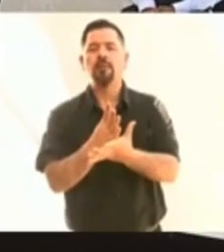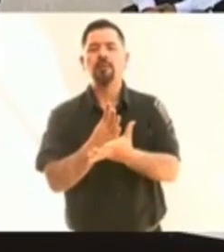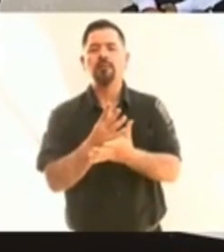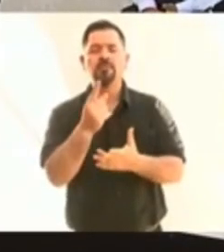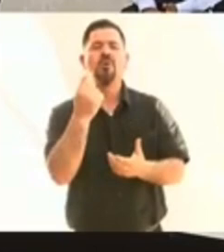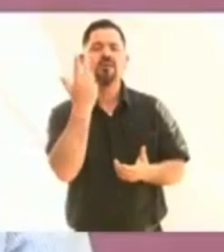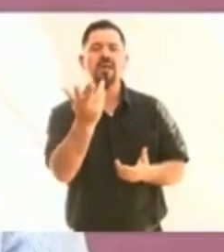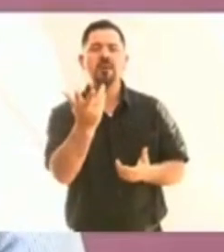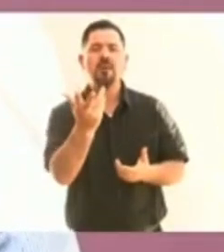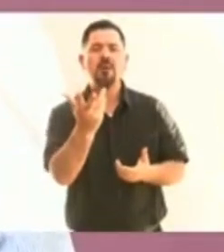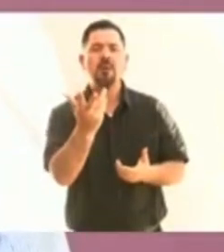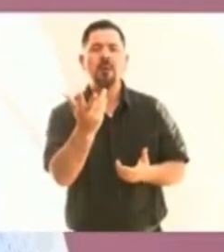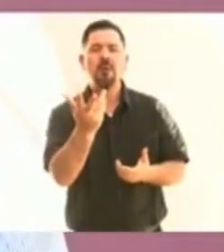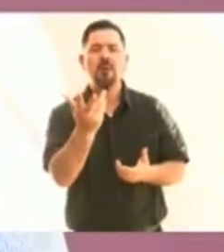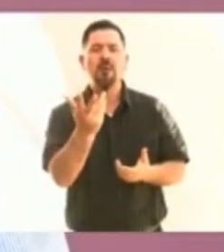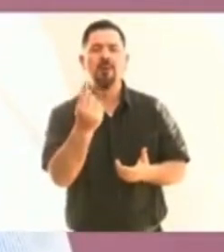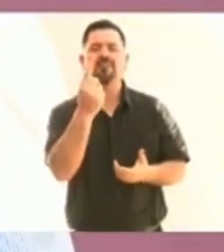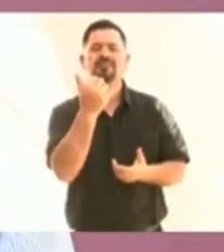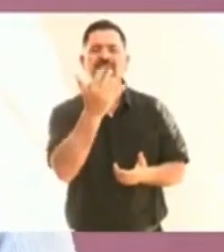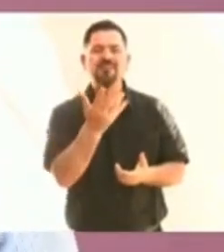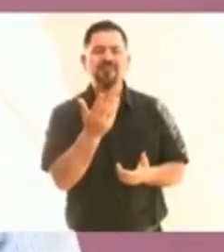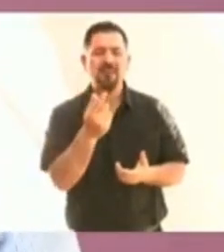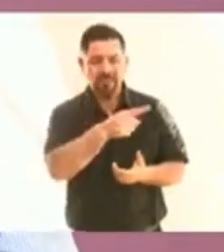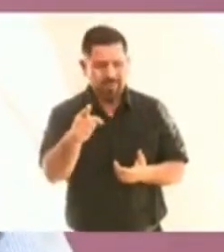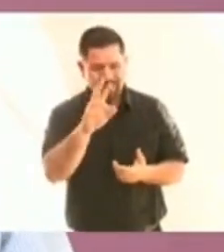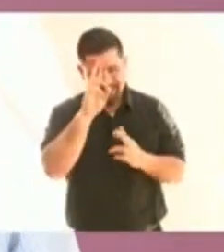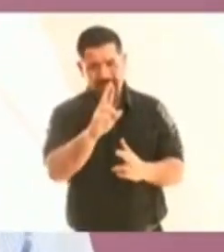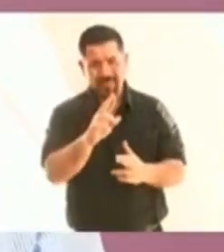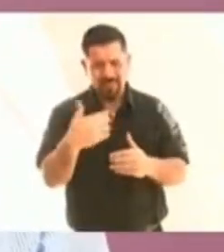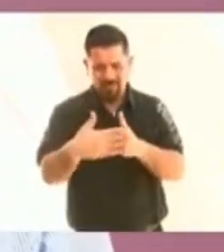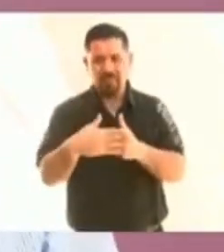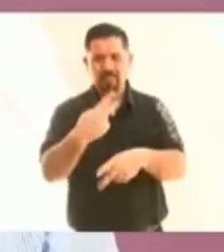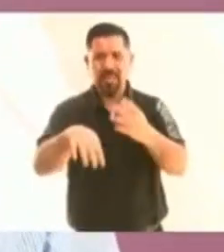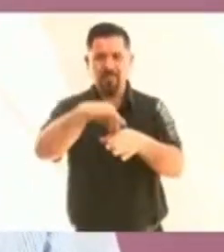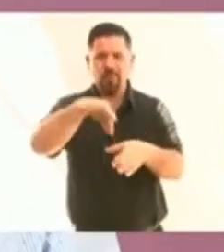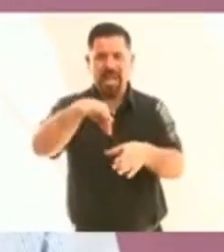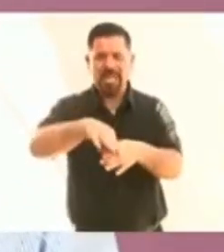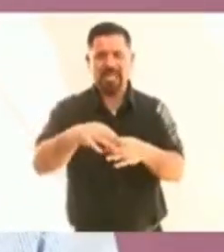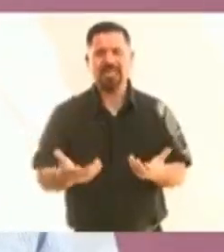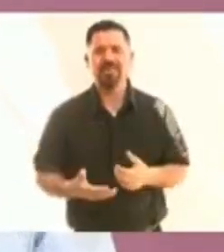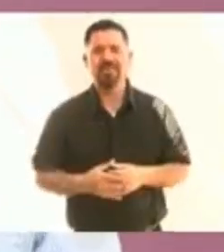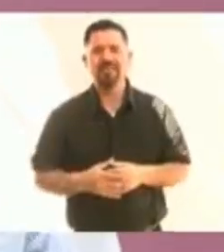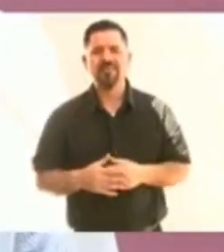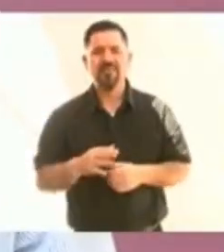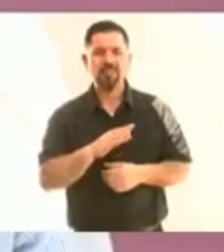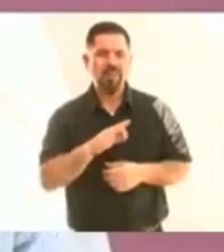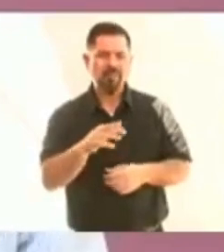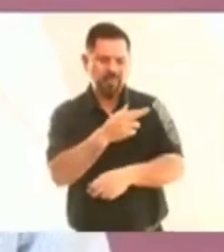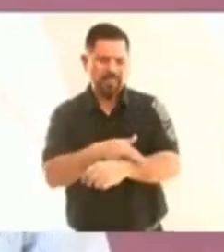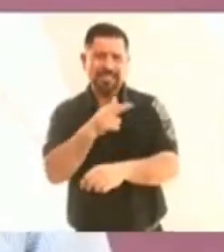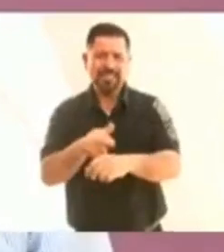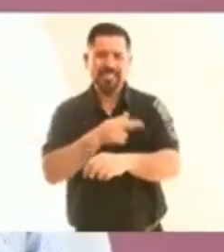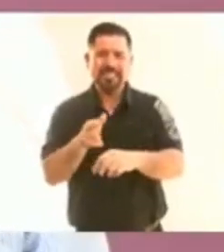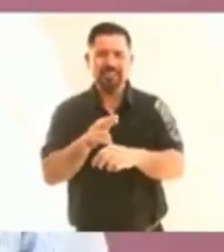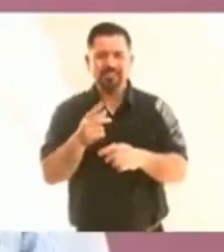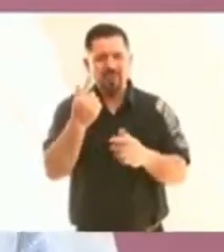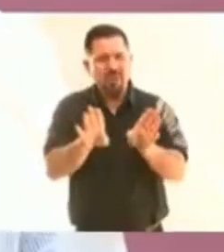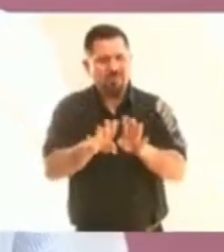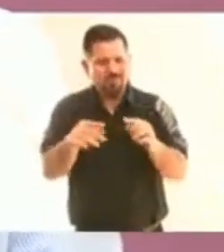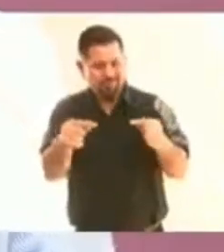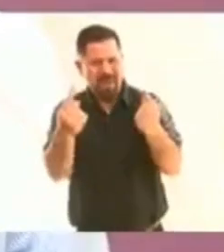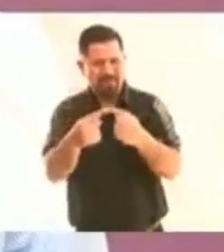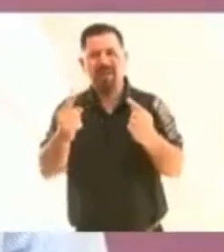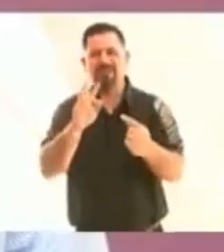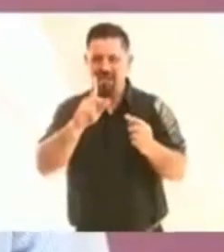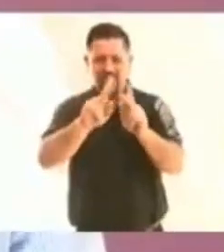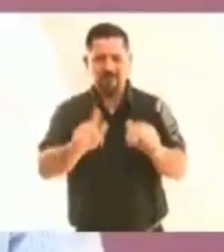queremos es que se esperen, ya vienen las elecciones, podemos resolver nuestras diferencias, porque